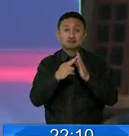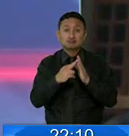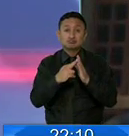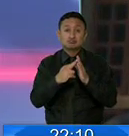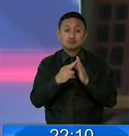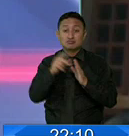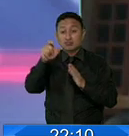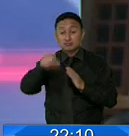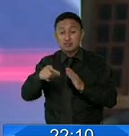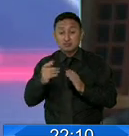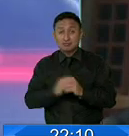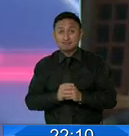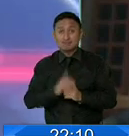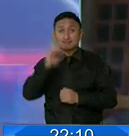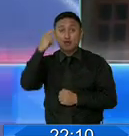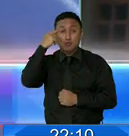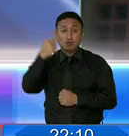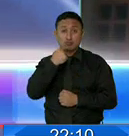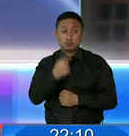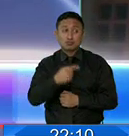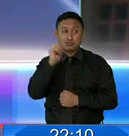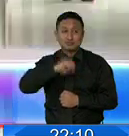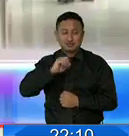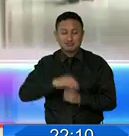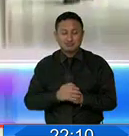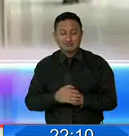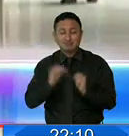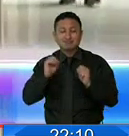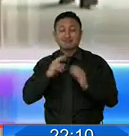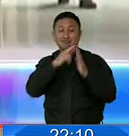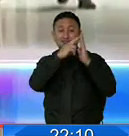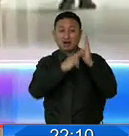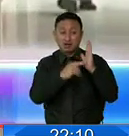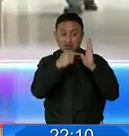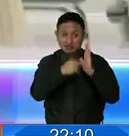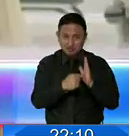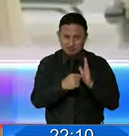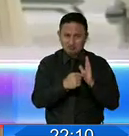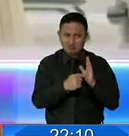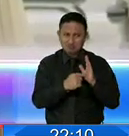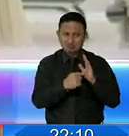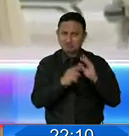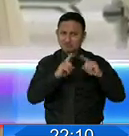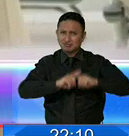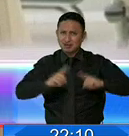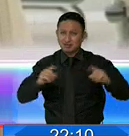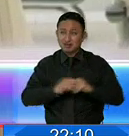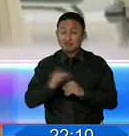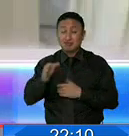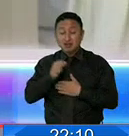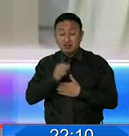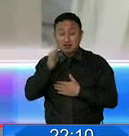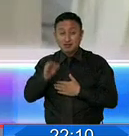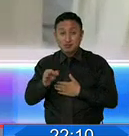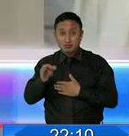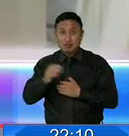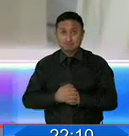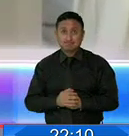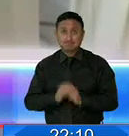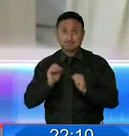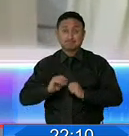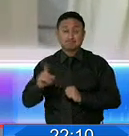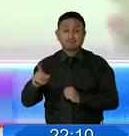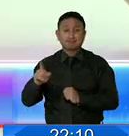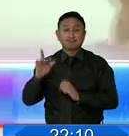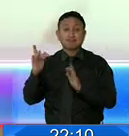parte de lo que está pasando. En el gobierno admiten que hay un subregistro en la información integral de casos COVID-19, tanto